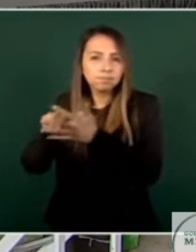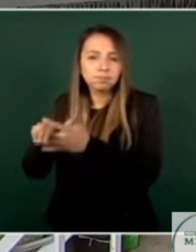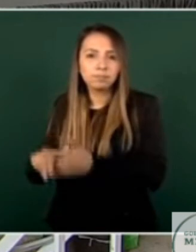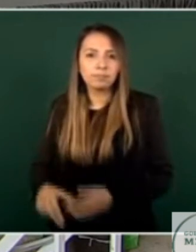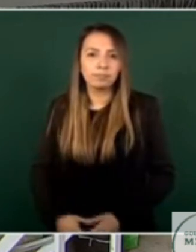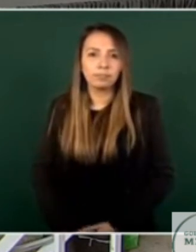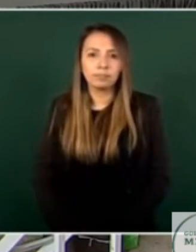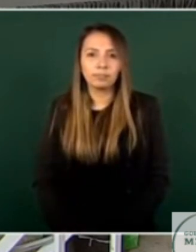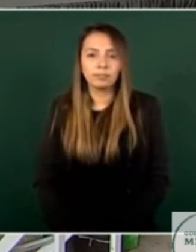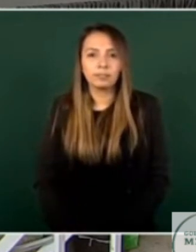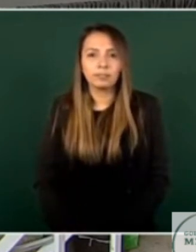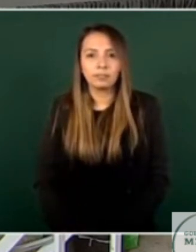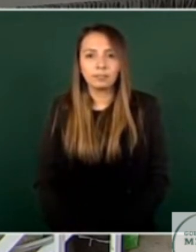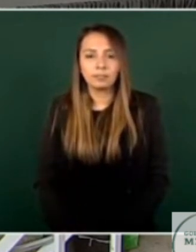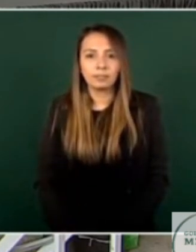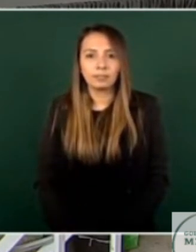mientras